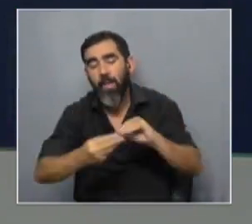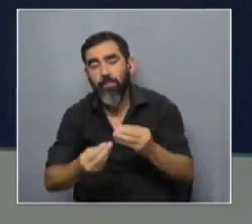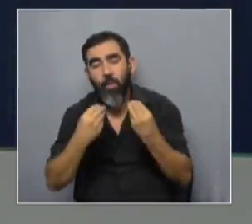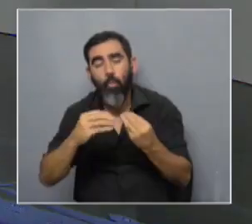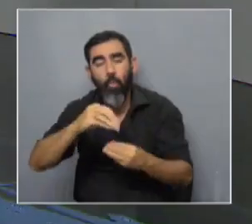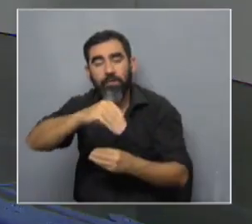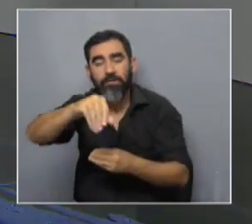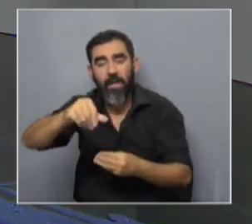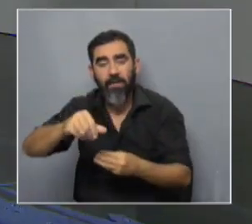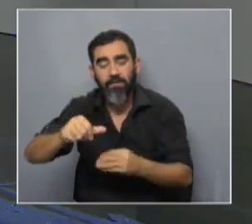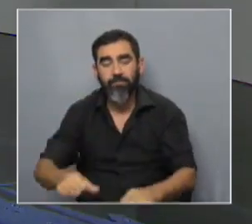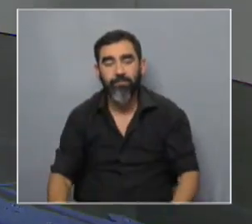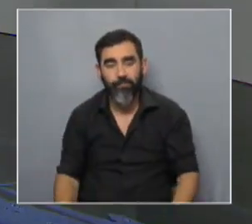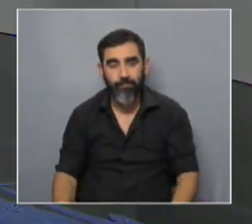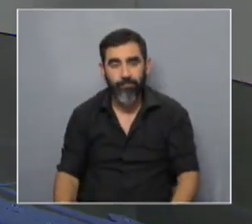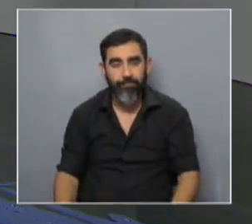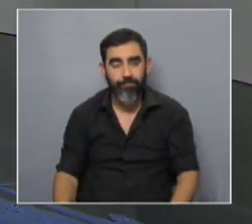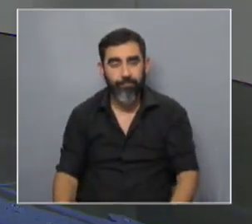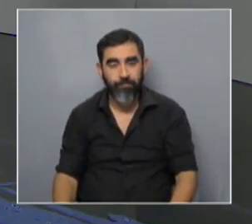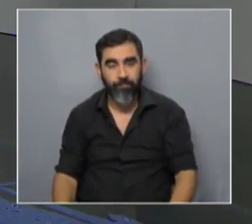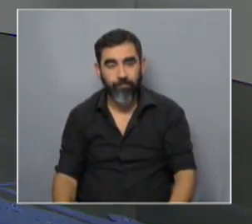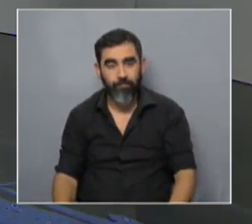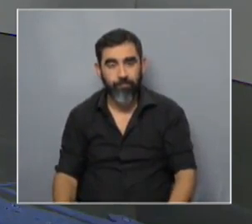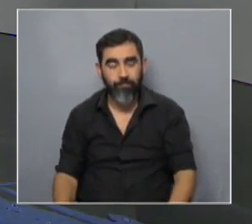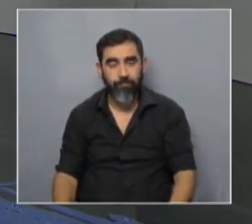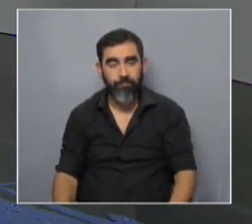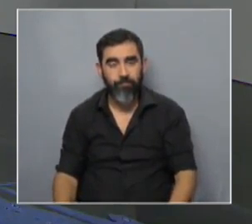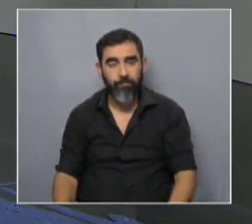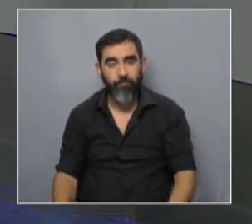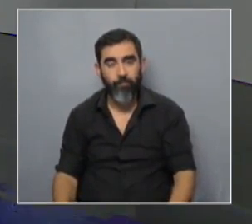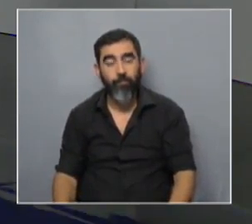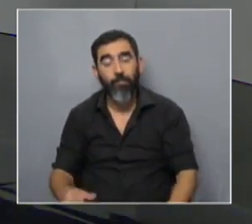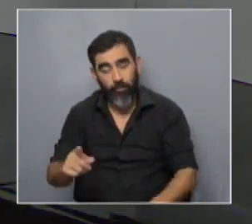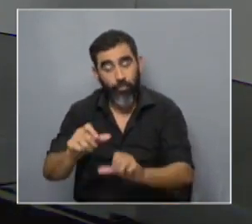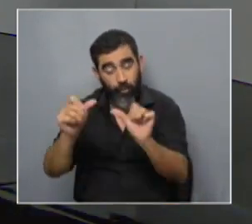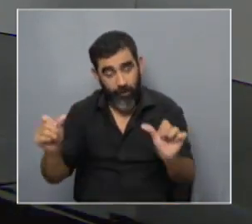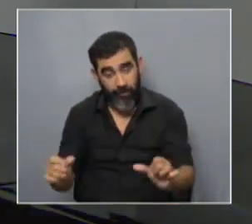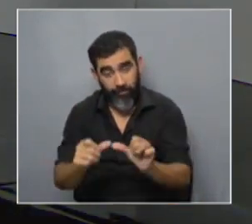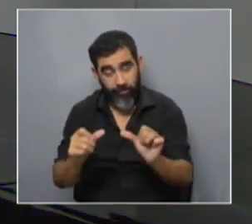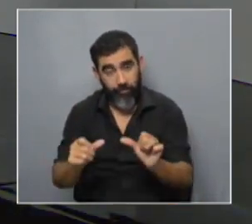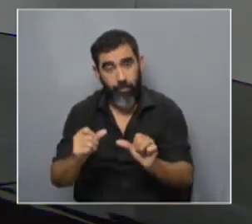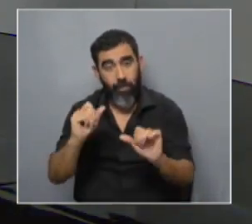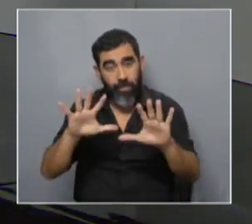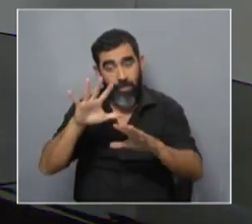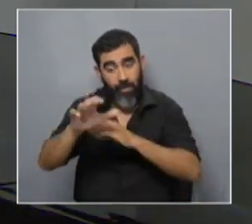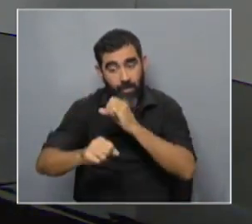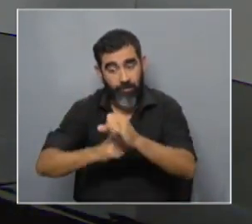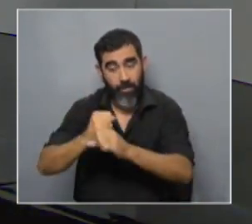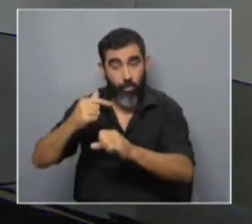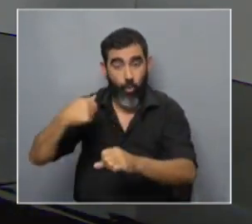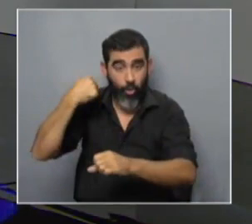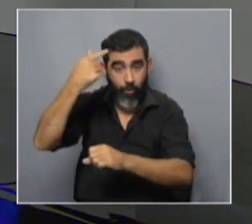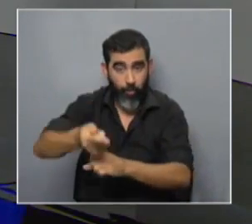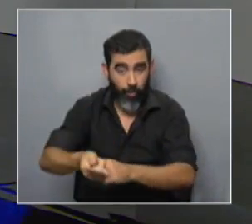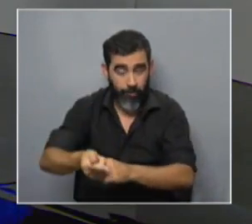sal, qué estaban haciendo, cuál era su función biológica. Y eso nos derivó, diez años más tarde, a